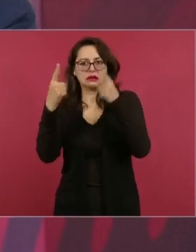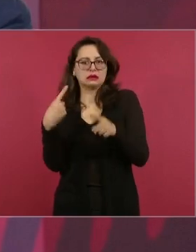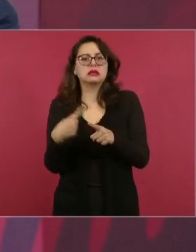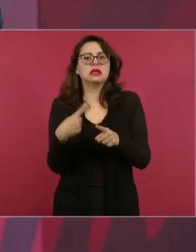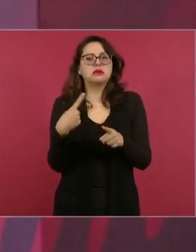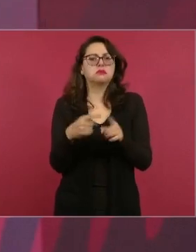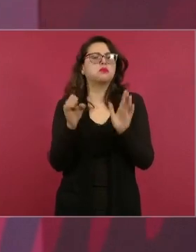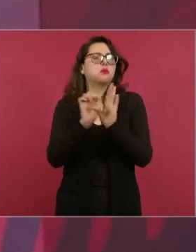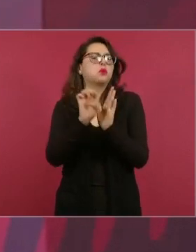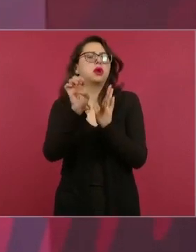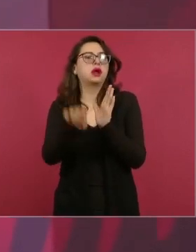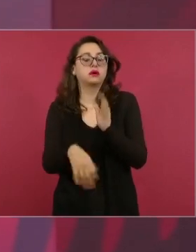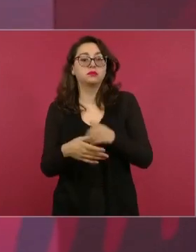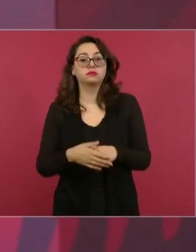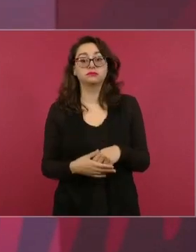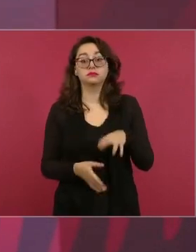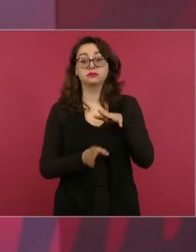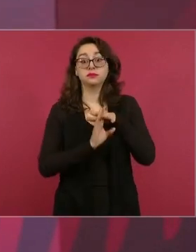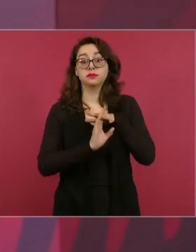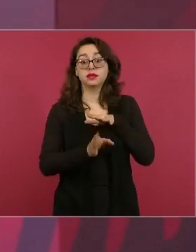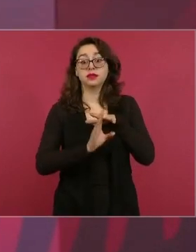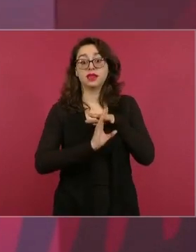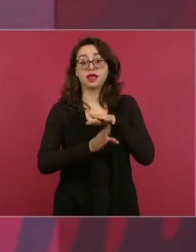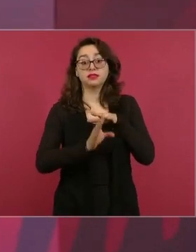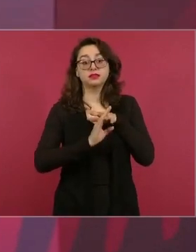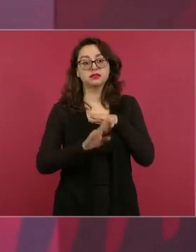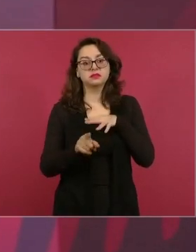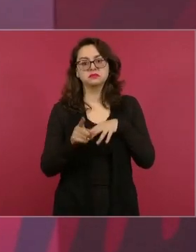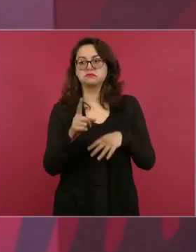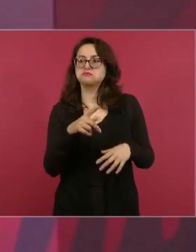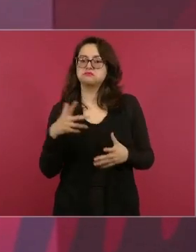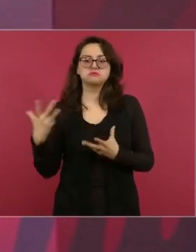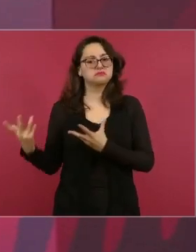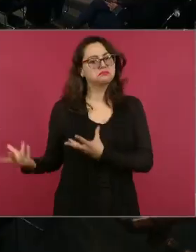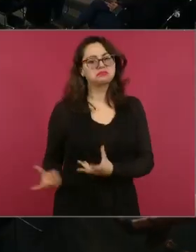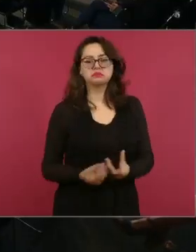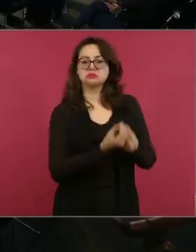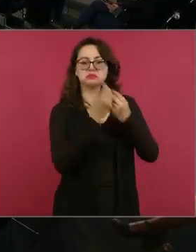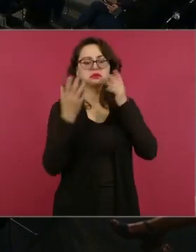cómo se van y no se olvidan de sus familiares.